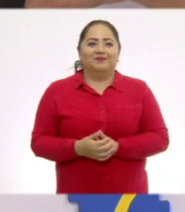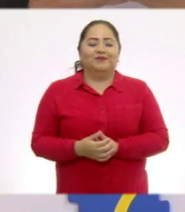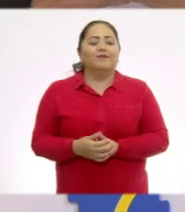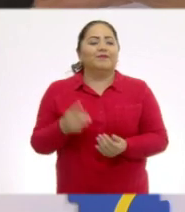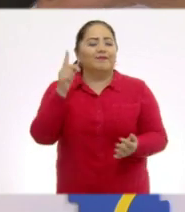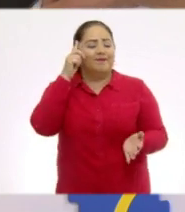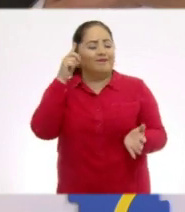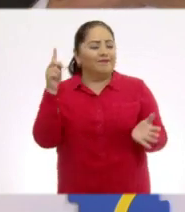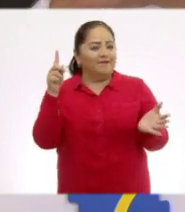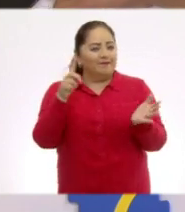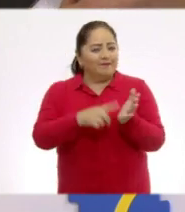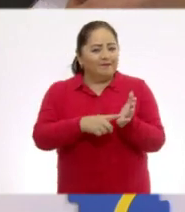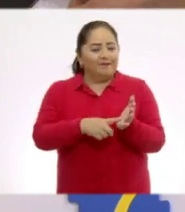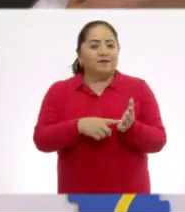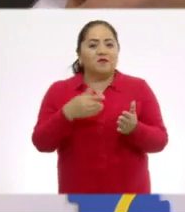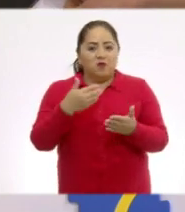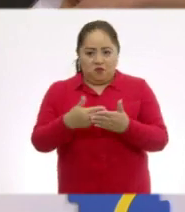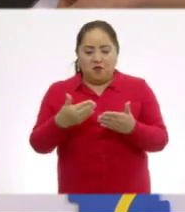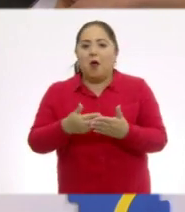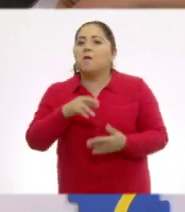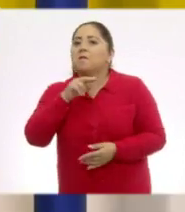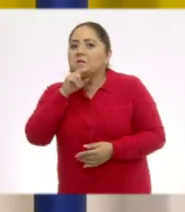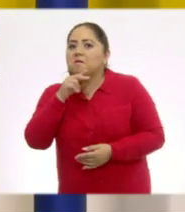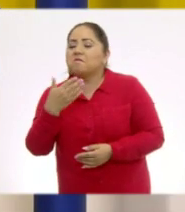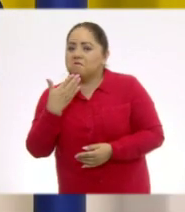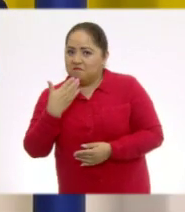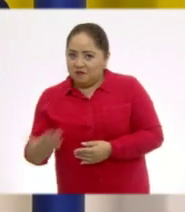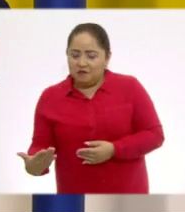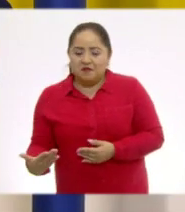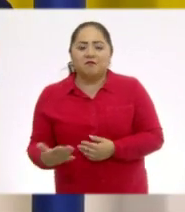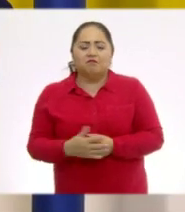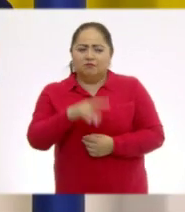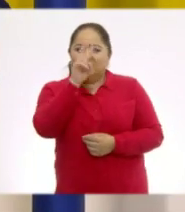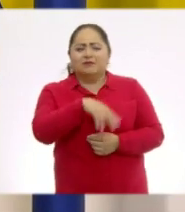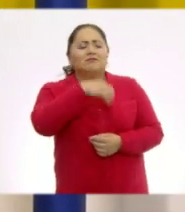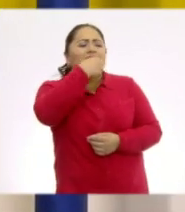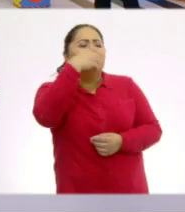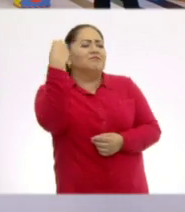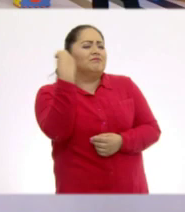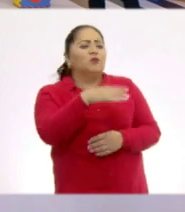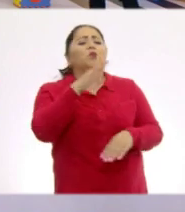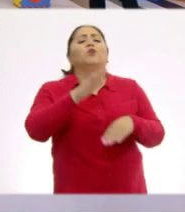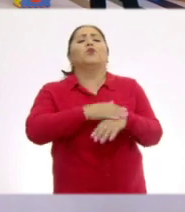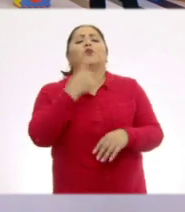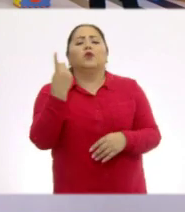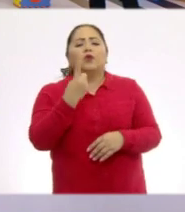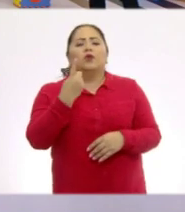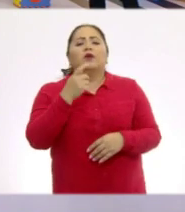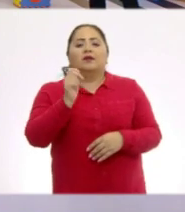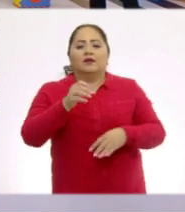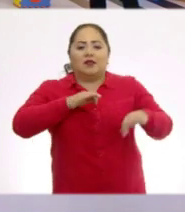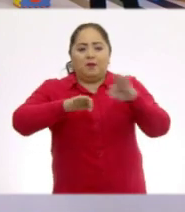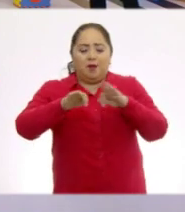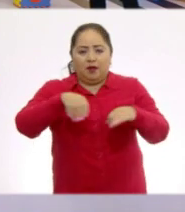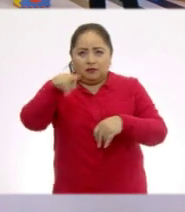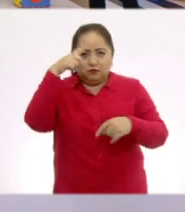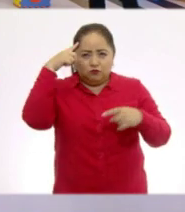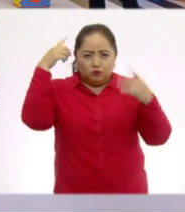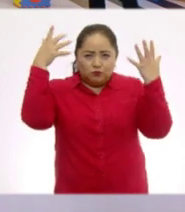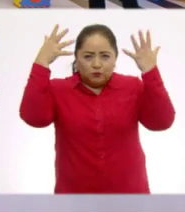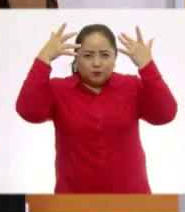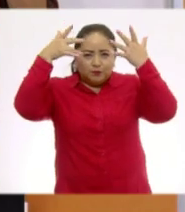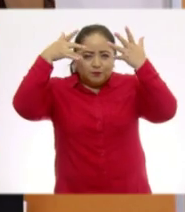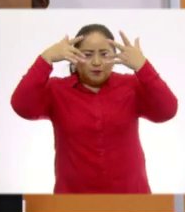Esto es magia. Creo que vamos avanzando muy bien, ¿verdad, Pepe? Sí, está padrísimo porque estamos poniendo a trabajar nuestro cerebro y